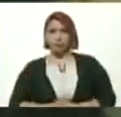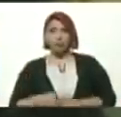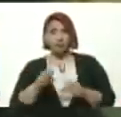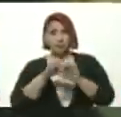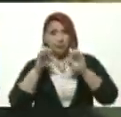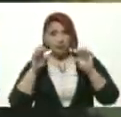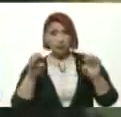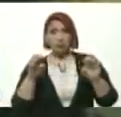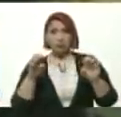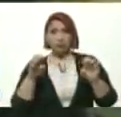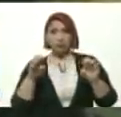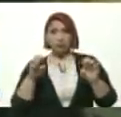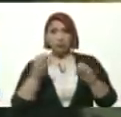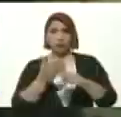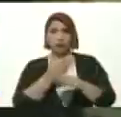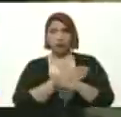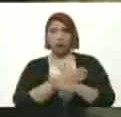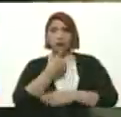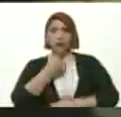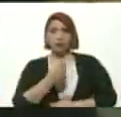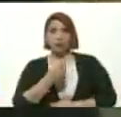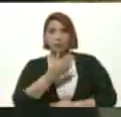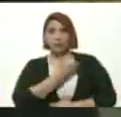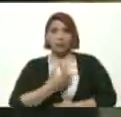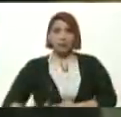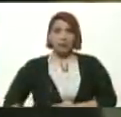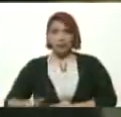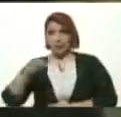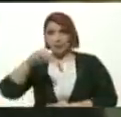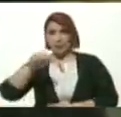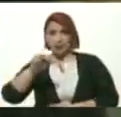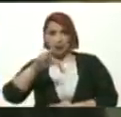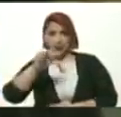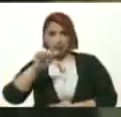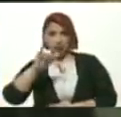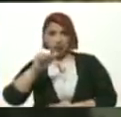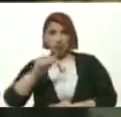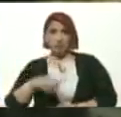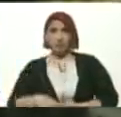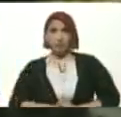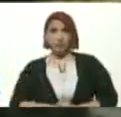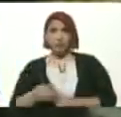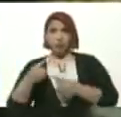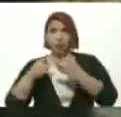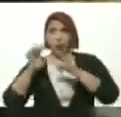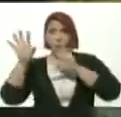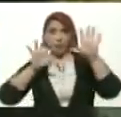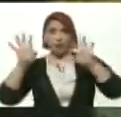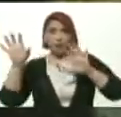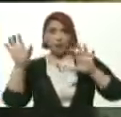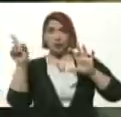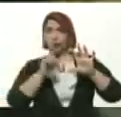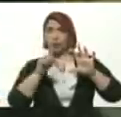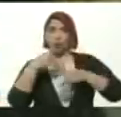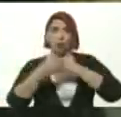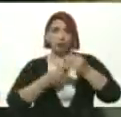Como anteriormente Dijo nuestra Presidenta Alejandra Que en otros países No fue así